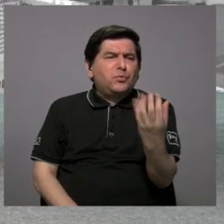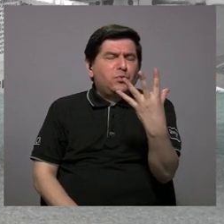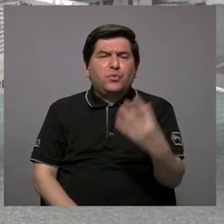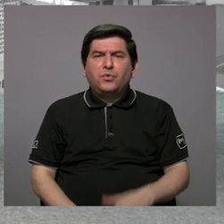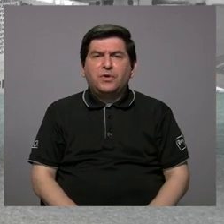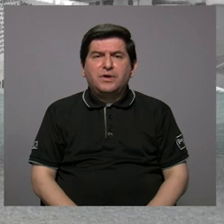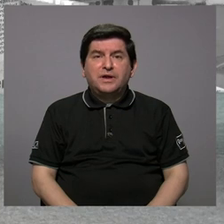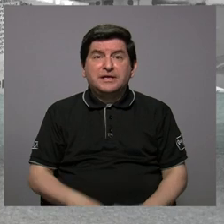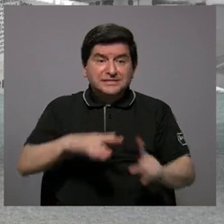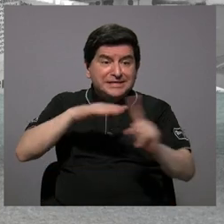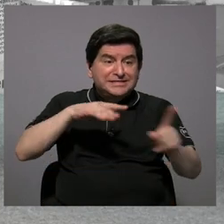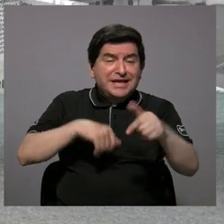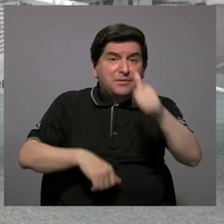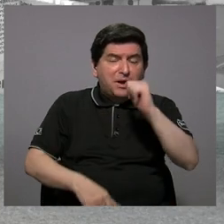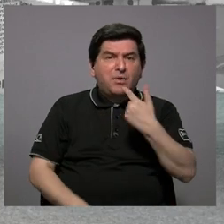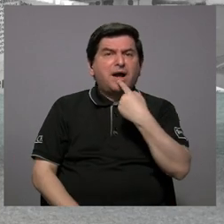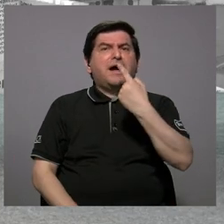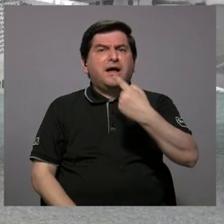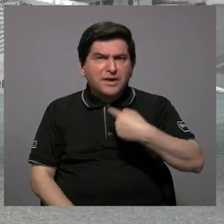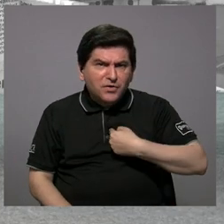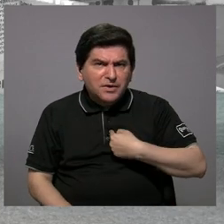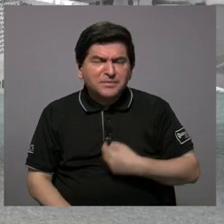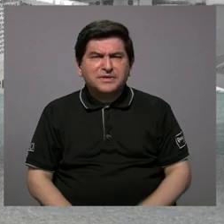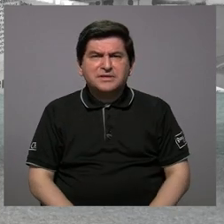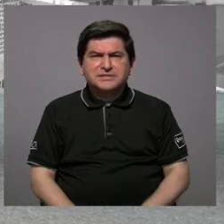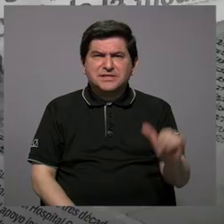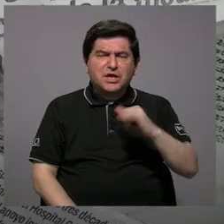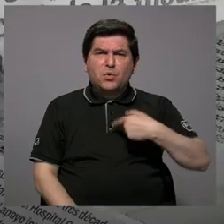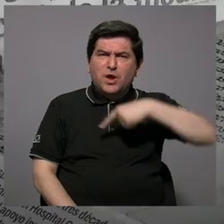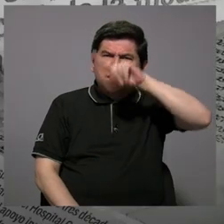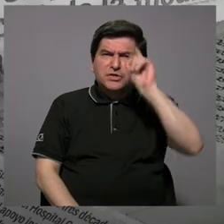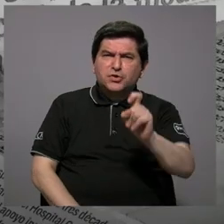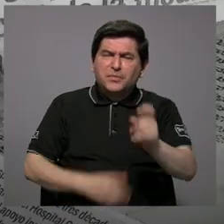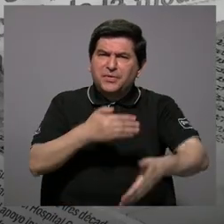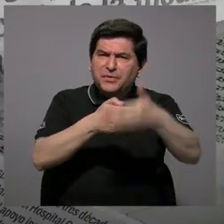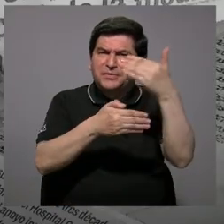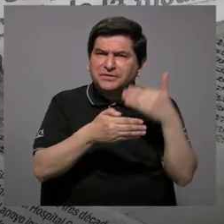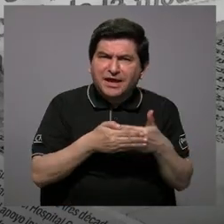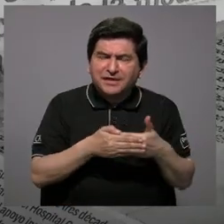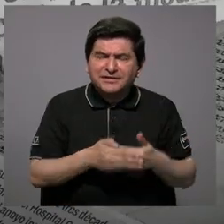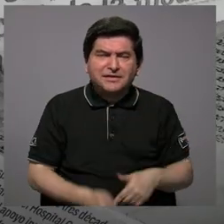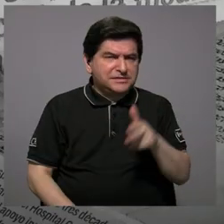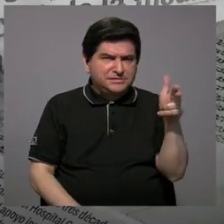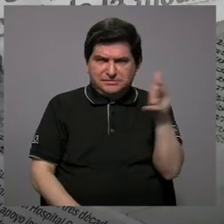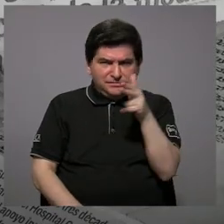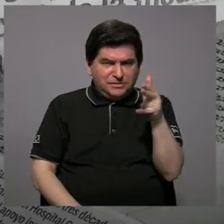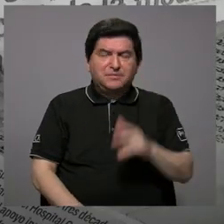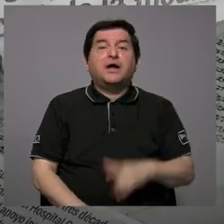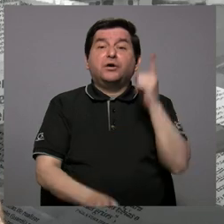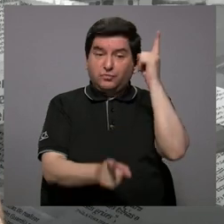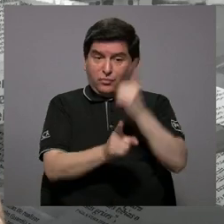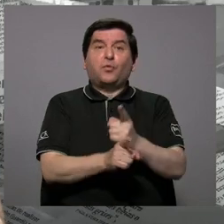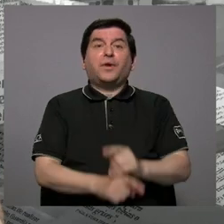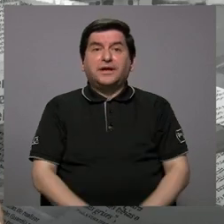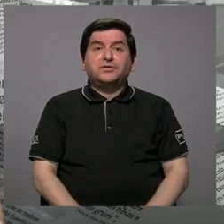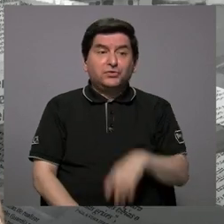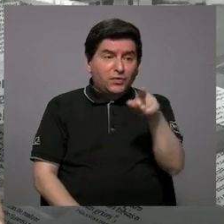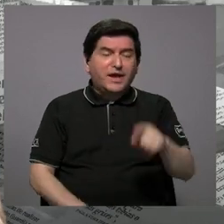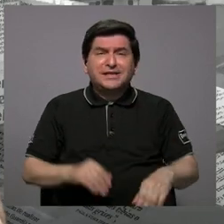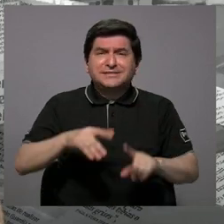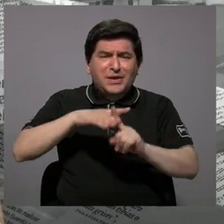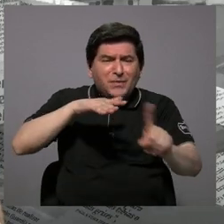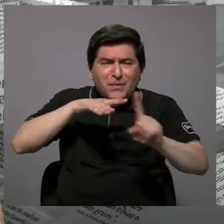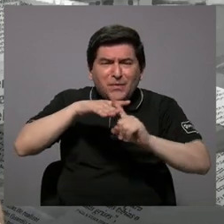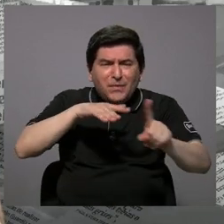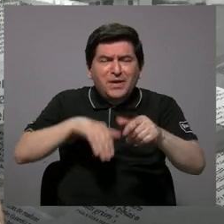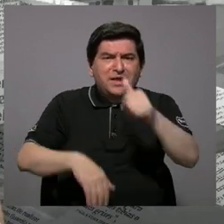esto? ¿Y es la fuga de la que me han comentado es la fuga que yo le estaba preguntando fuera de cámaras? Es correcto, es la misma fuga